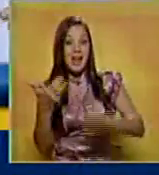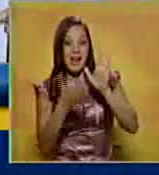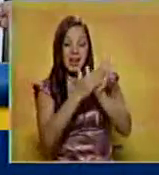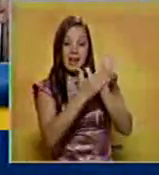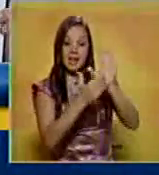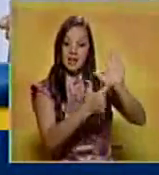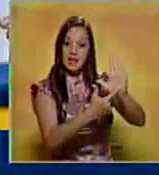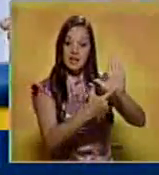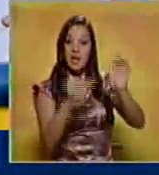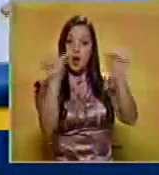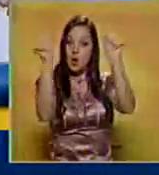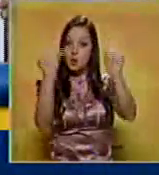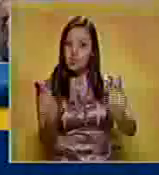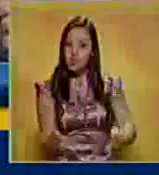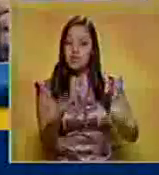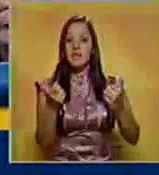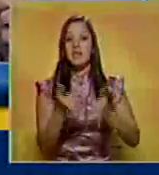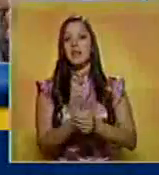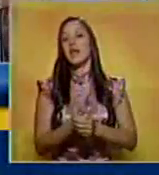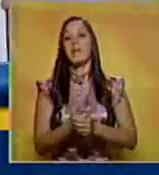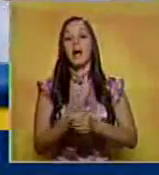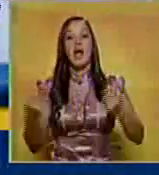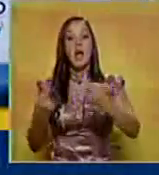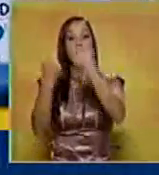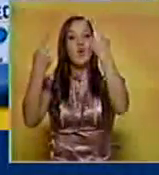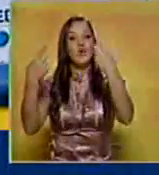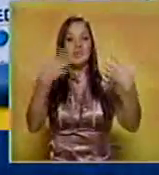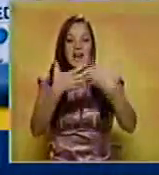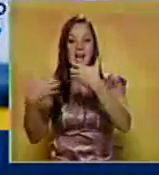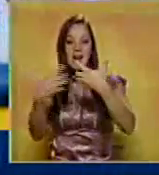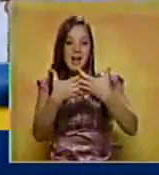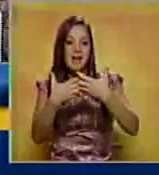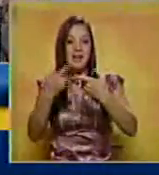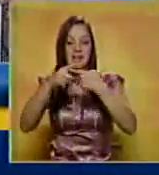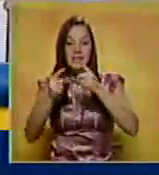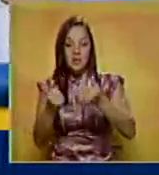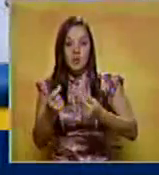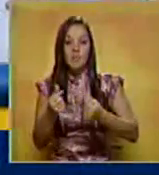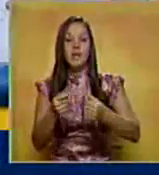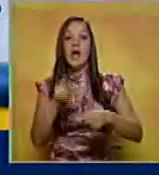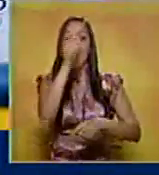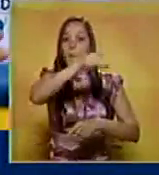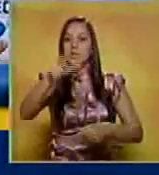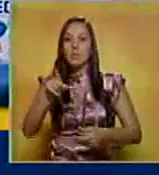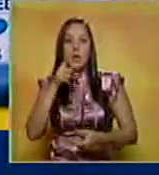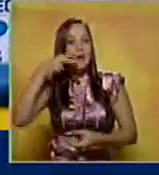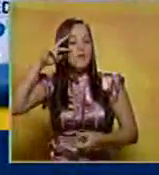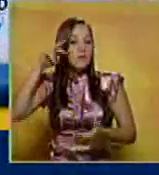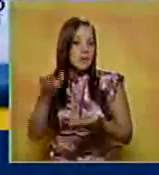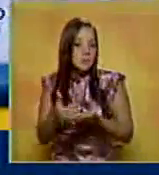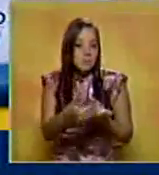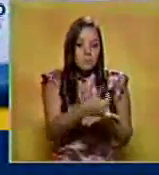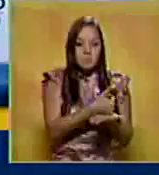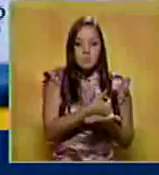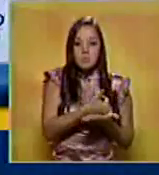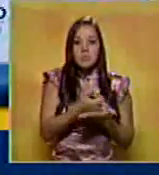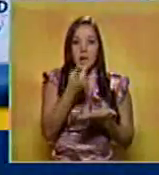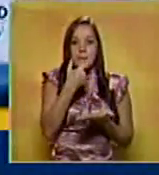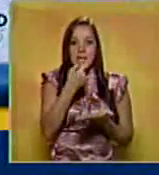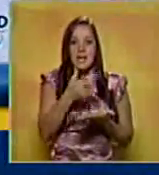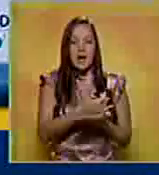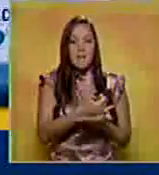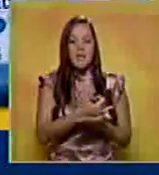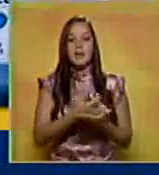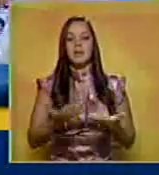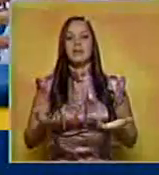en la lucha contra la guerra económica, contra el bachaqueo, contra el acaparamiento y estimula el uso racional